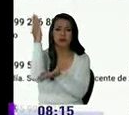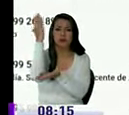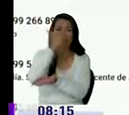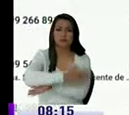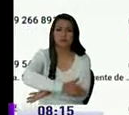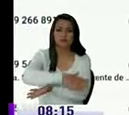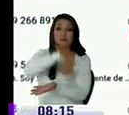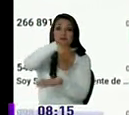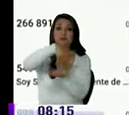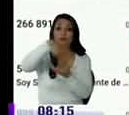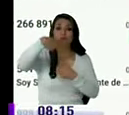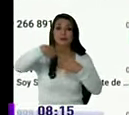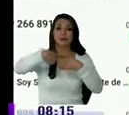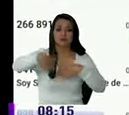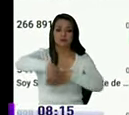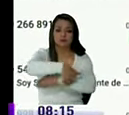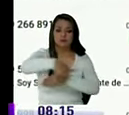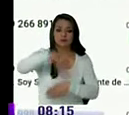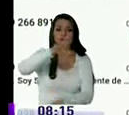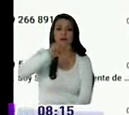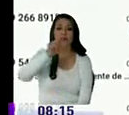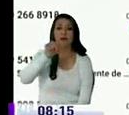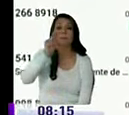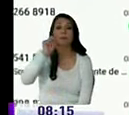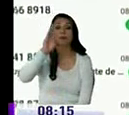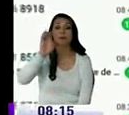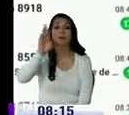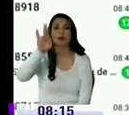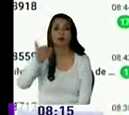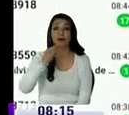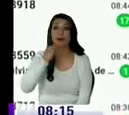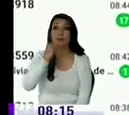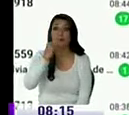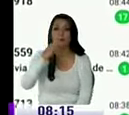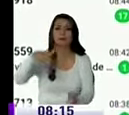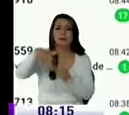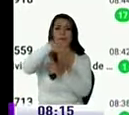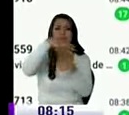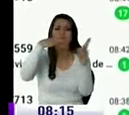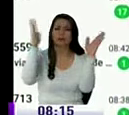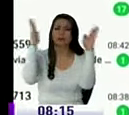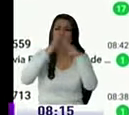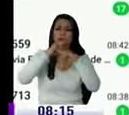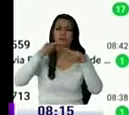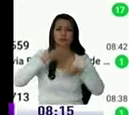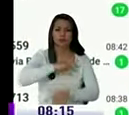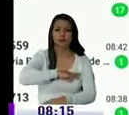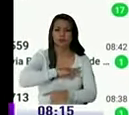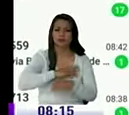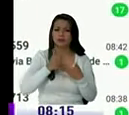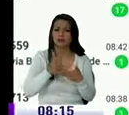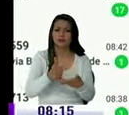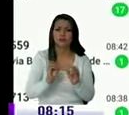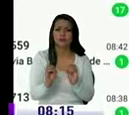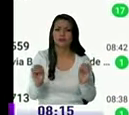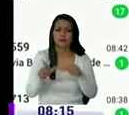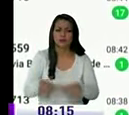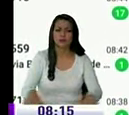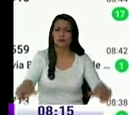colegio SES de Quito es la Ramón Borja y el hoy Alfaro dice políticamente que el medio ambiente está contaminado pero el municipio no hace nada en lugares